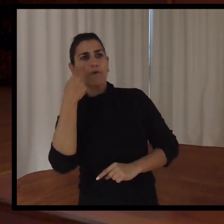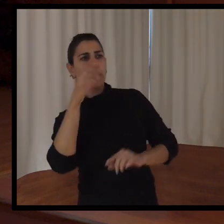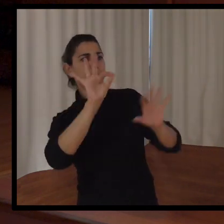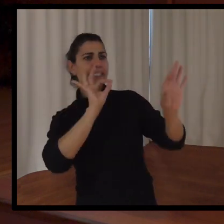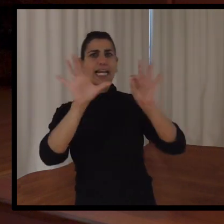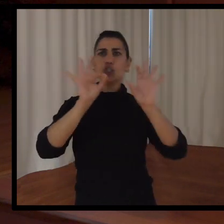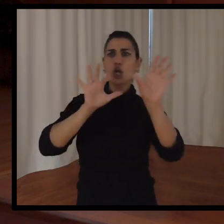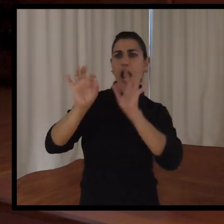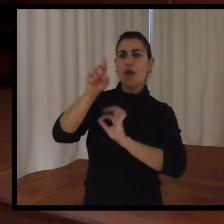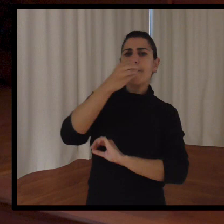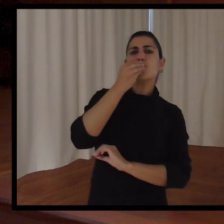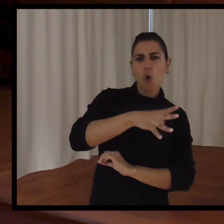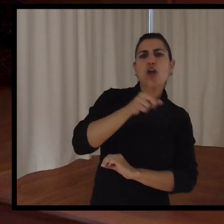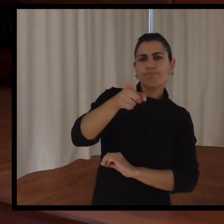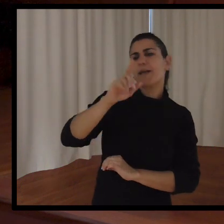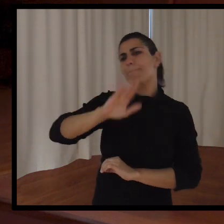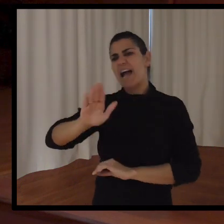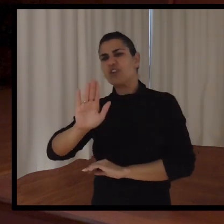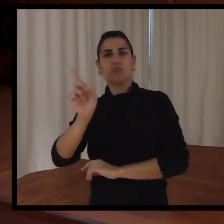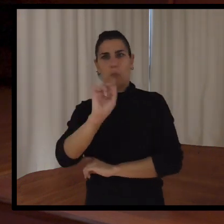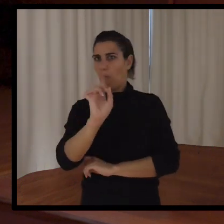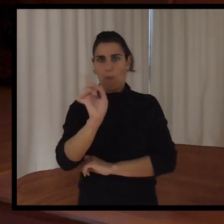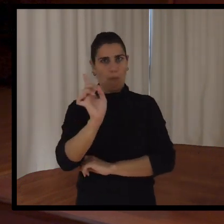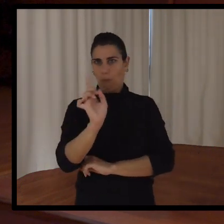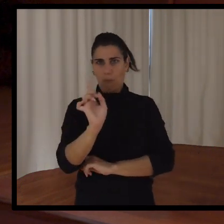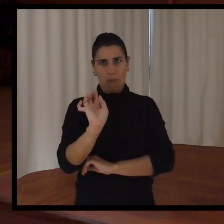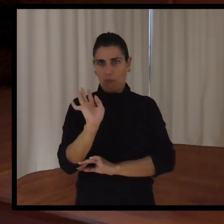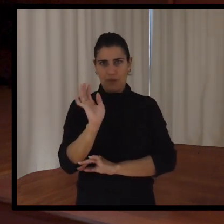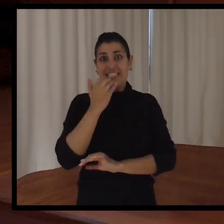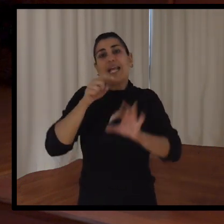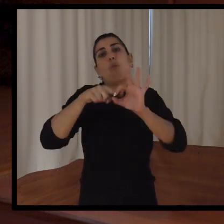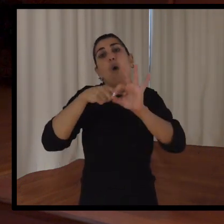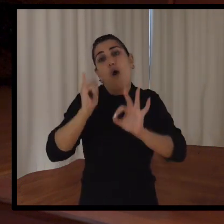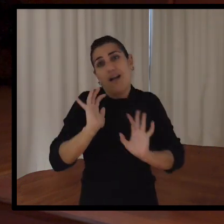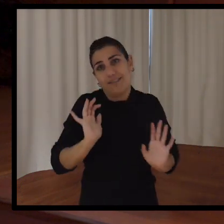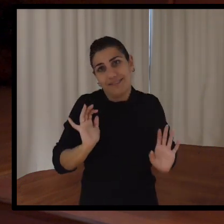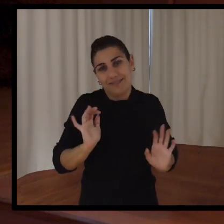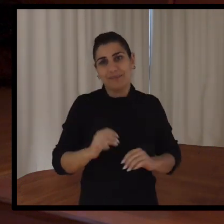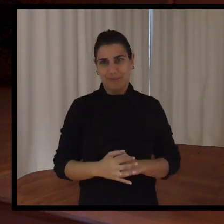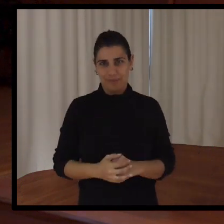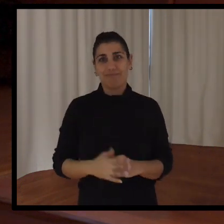si son buenos o son malos. Con nosotros tienen todos cabida. Cuando hubiese plaza. Claro, claro.